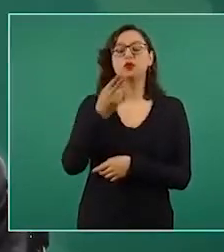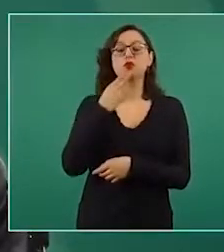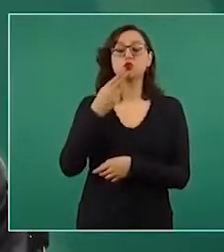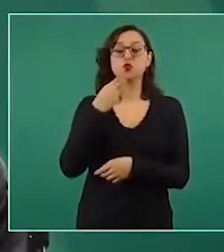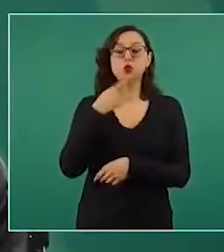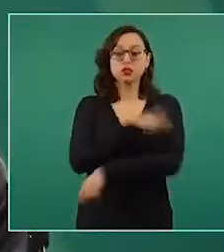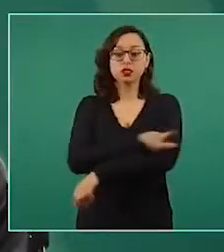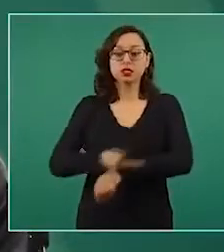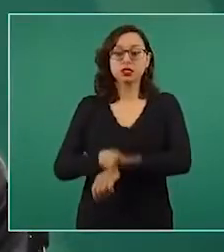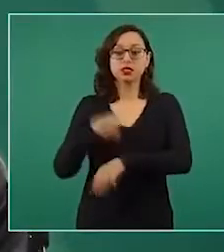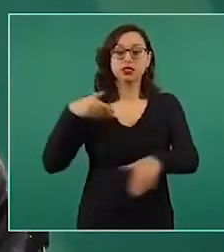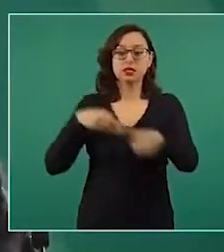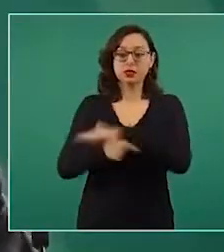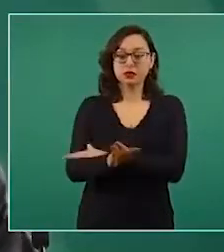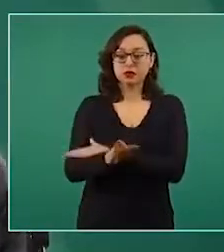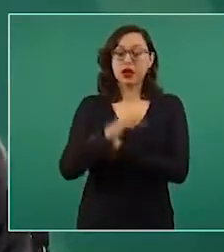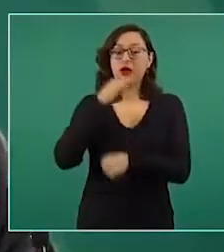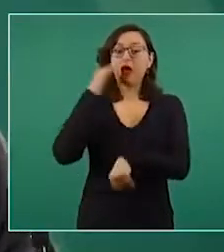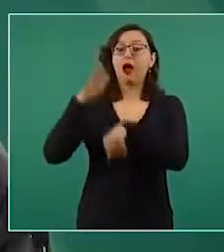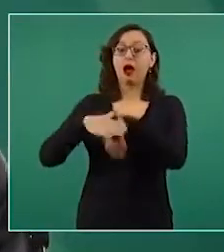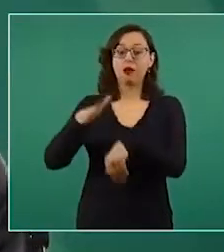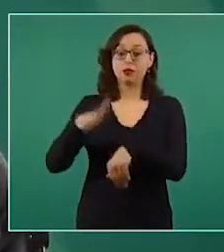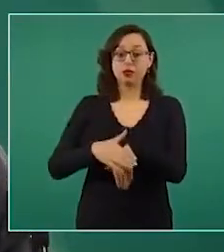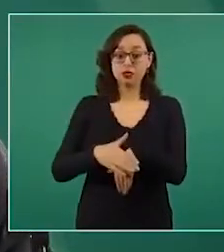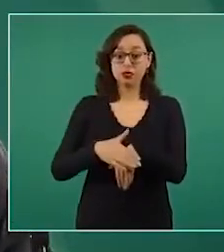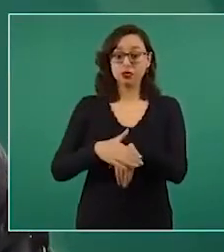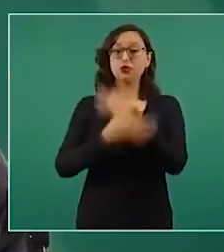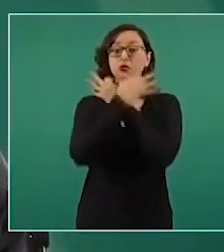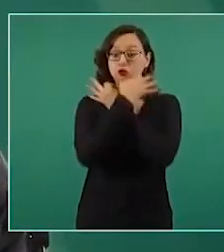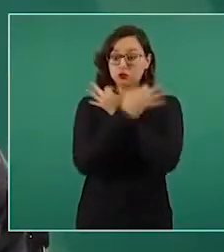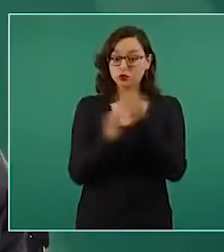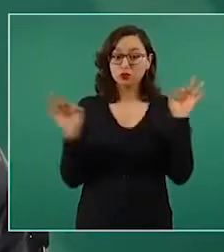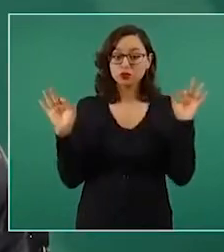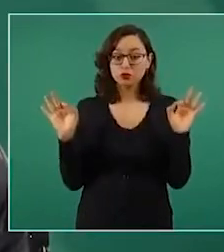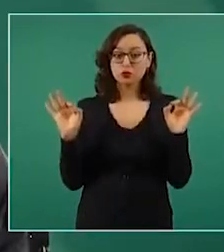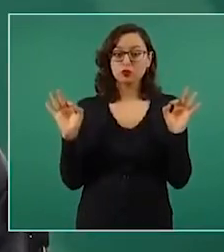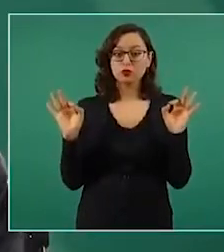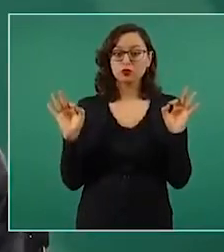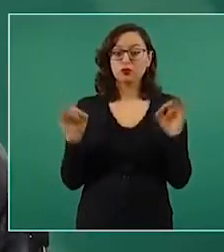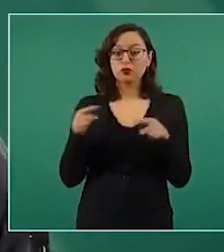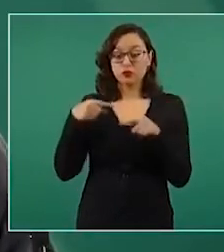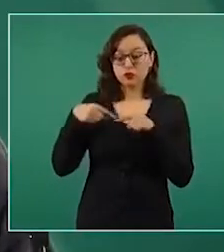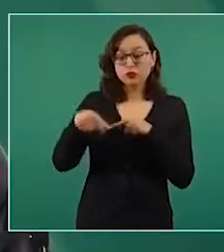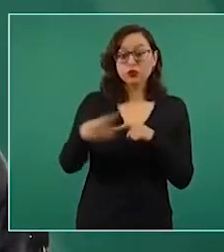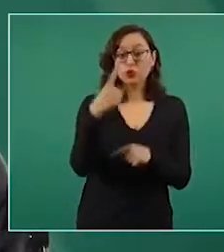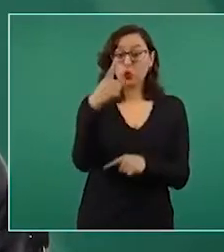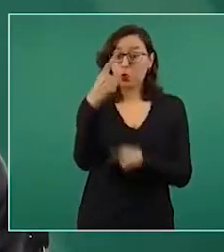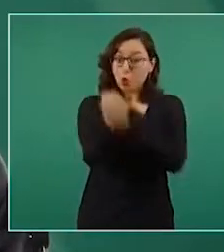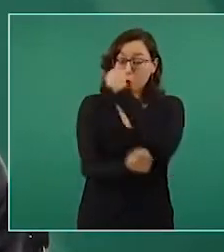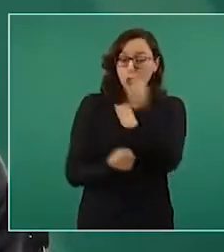transporte, que a más tardar en un año